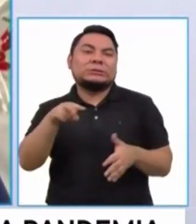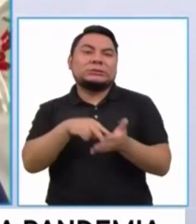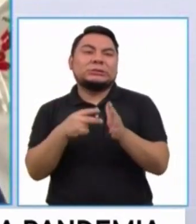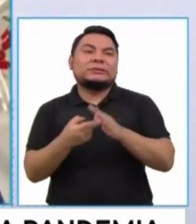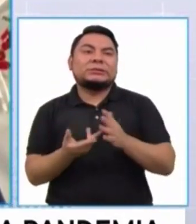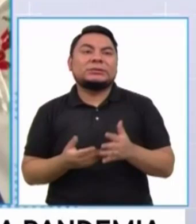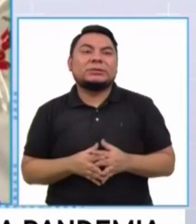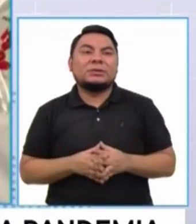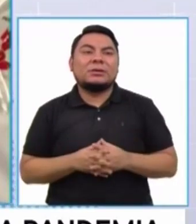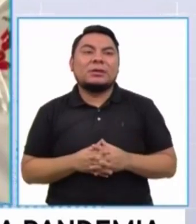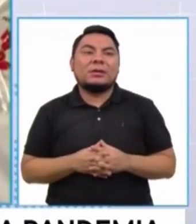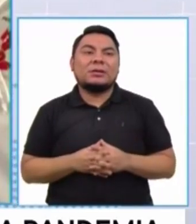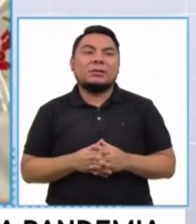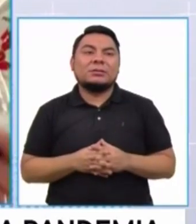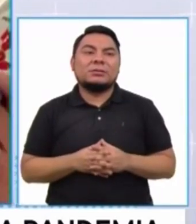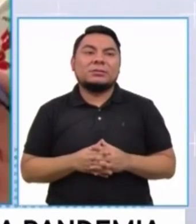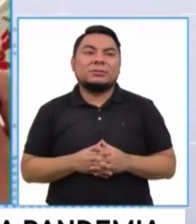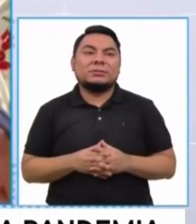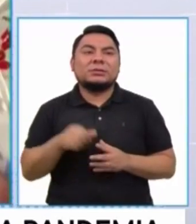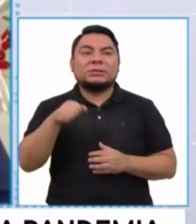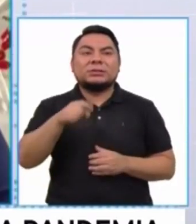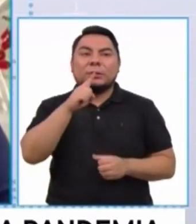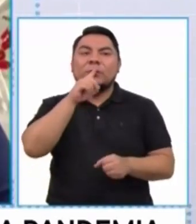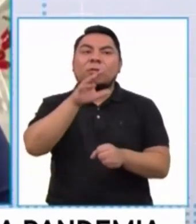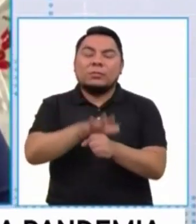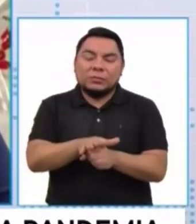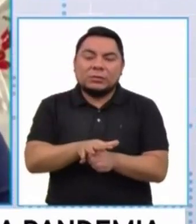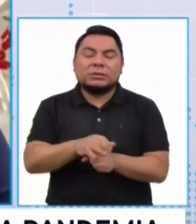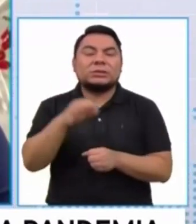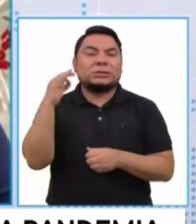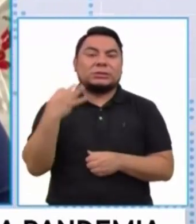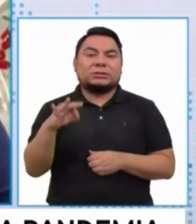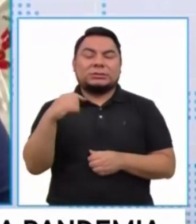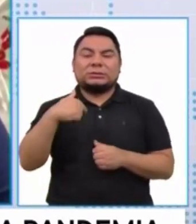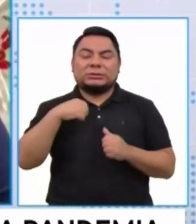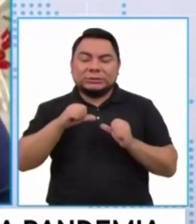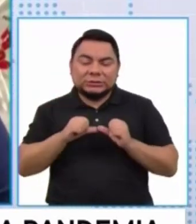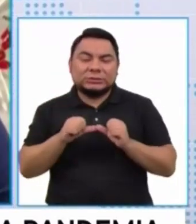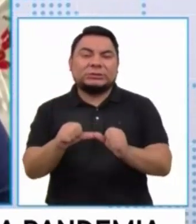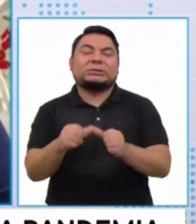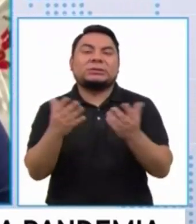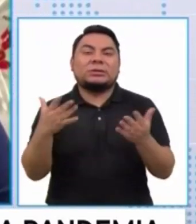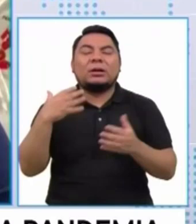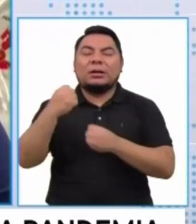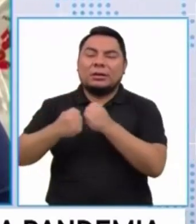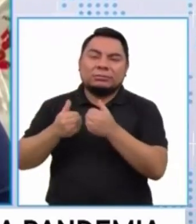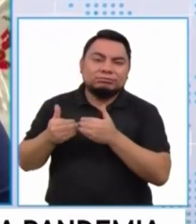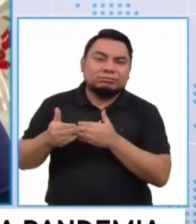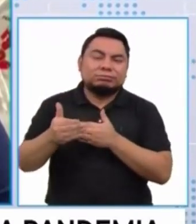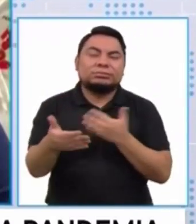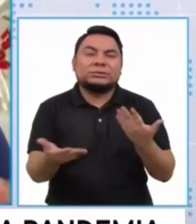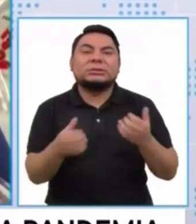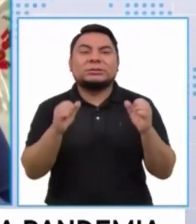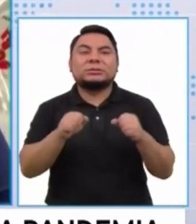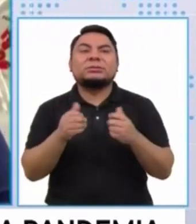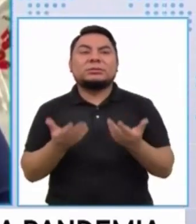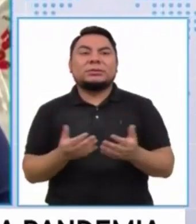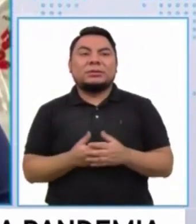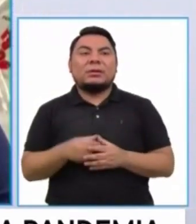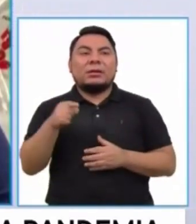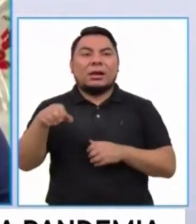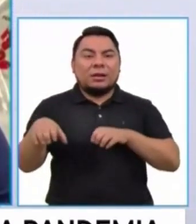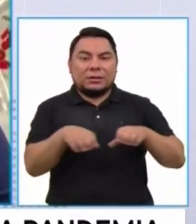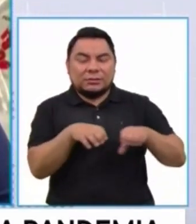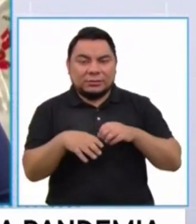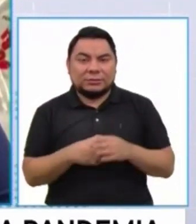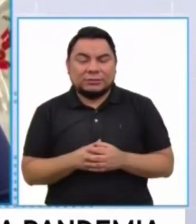el compromiso que siempre he tenido durante décadas puesto en